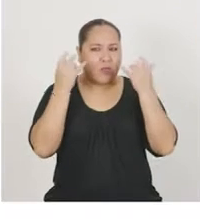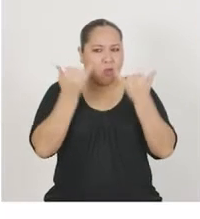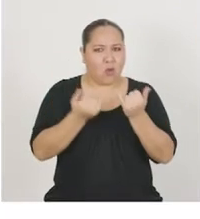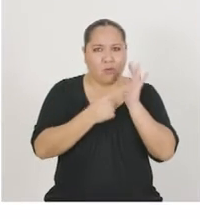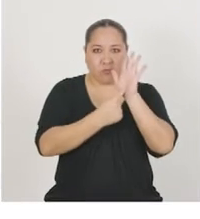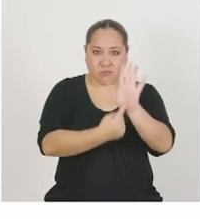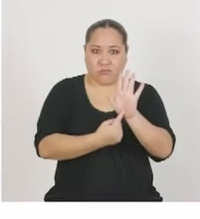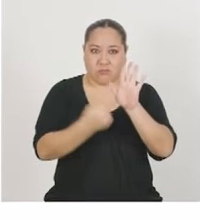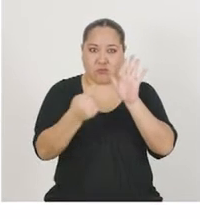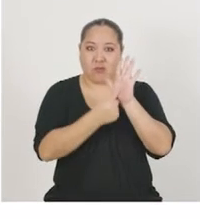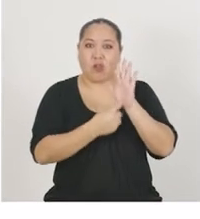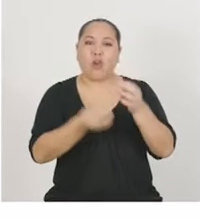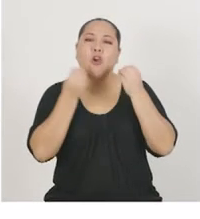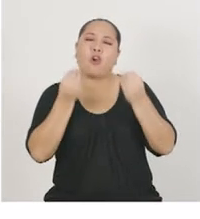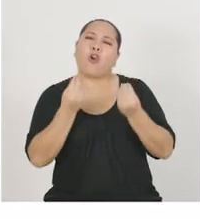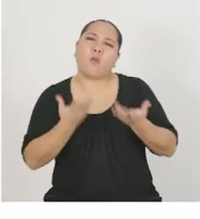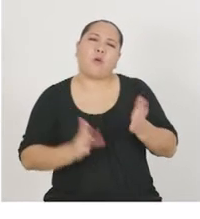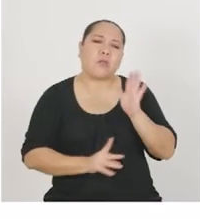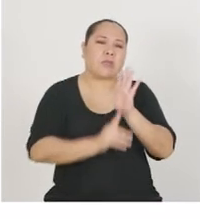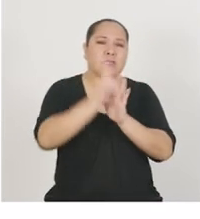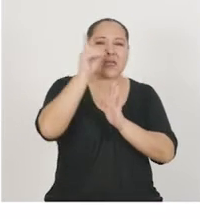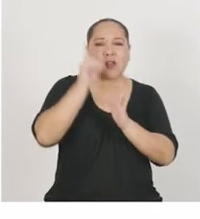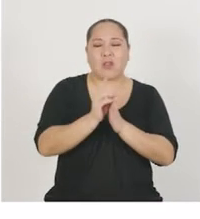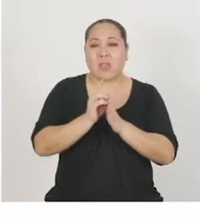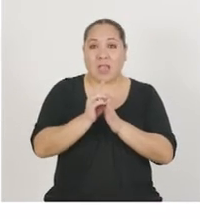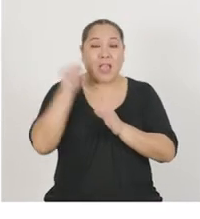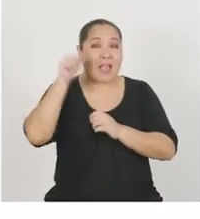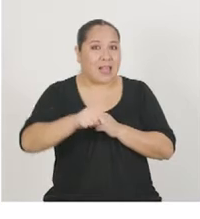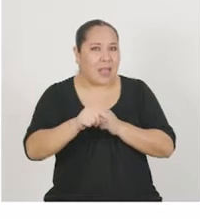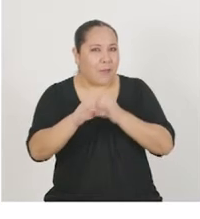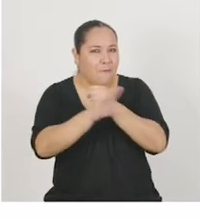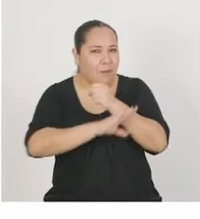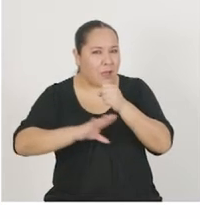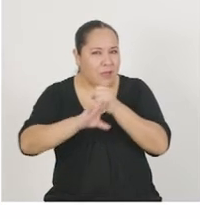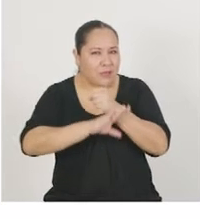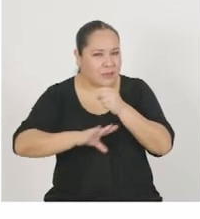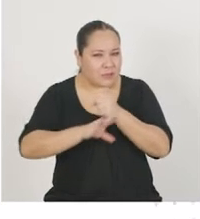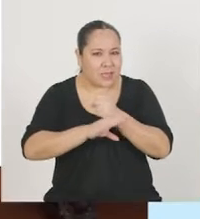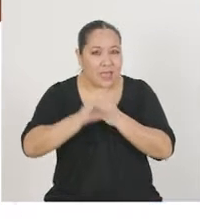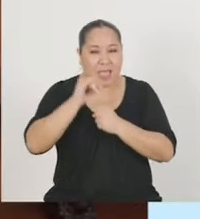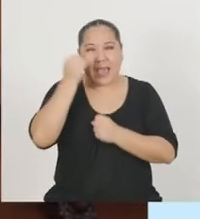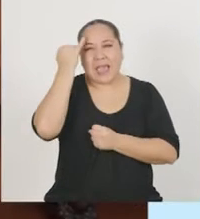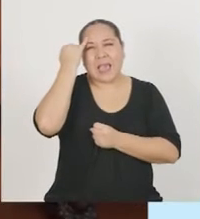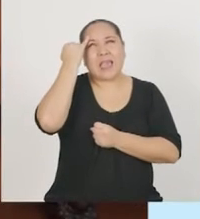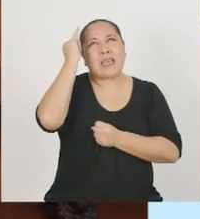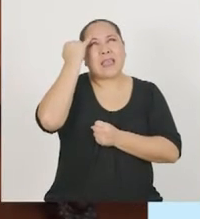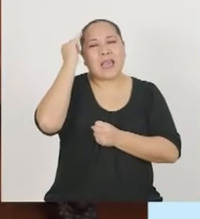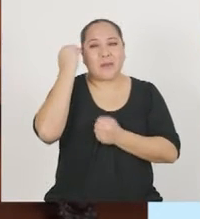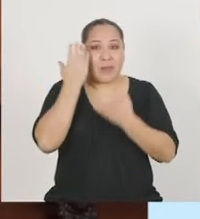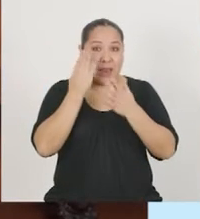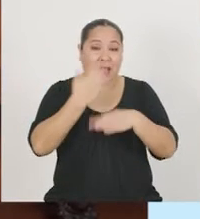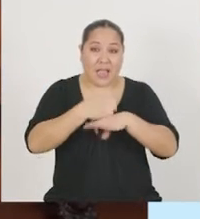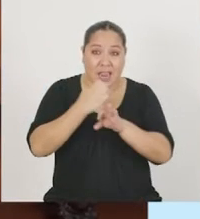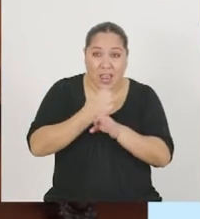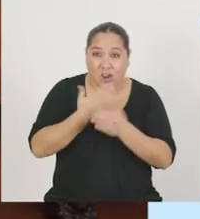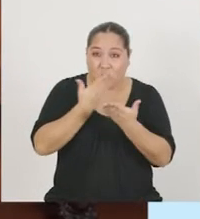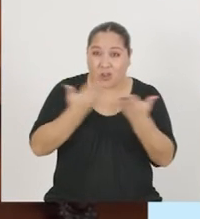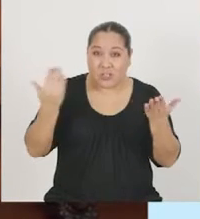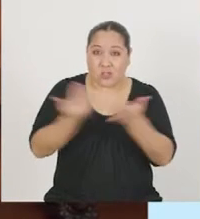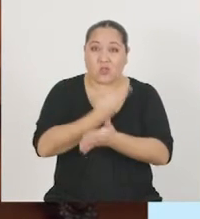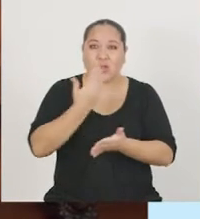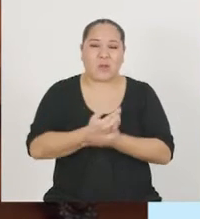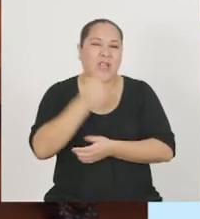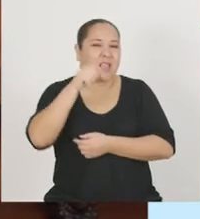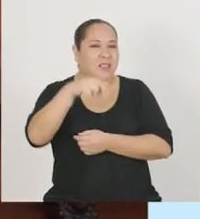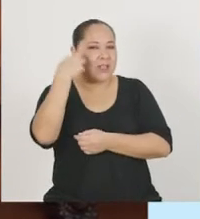es ¿Cómo podríamos desarrollar la fase idear para crear productos novedosos? Y para ello, vamos